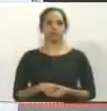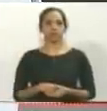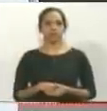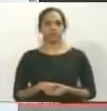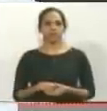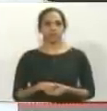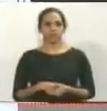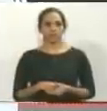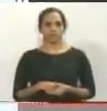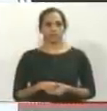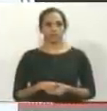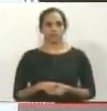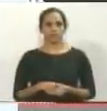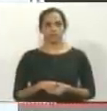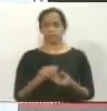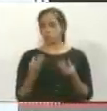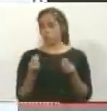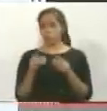Este es el gentío que tenían.